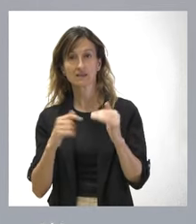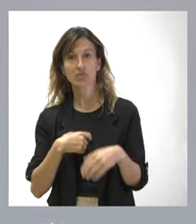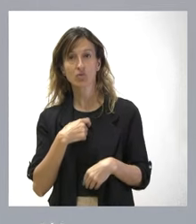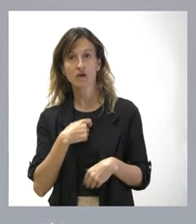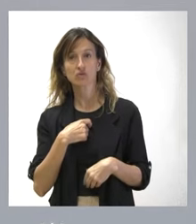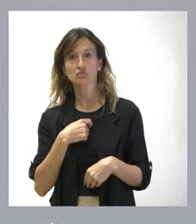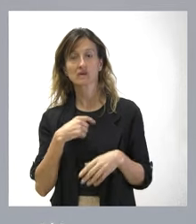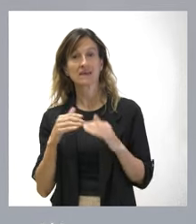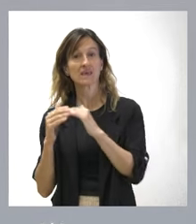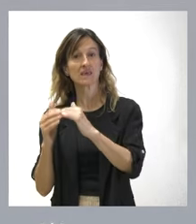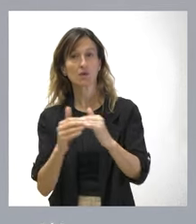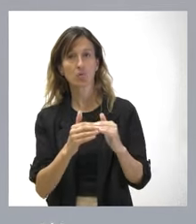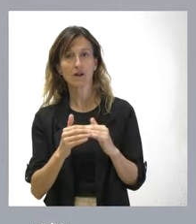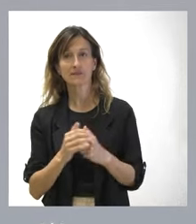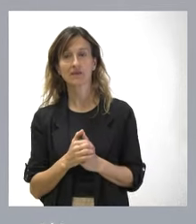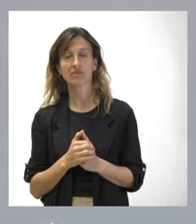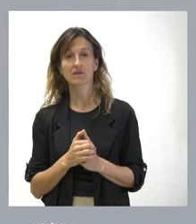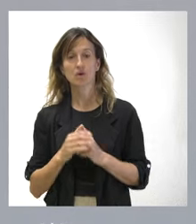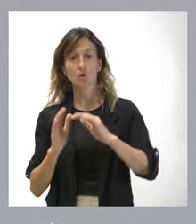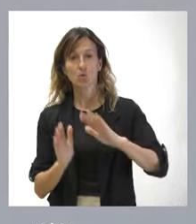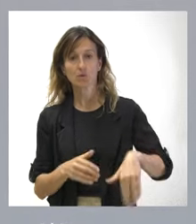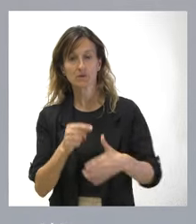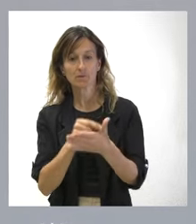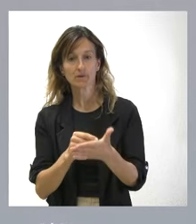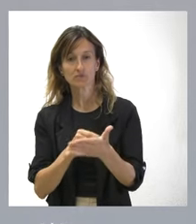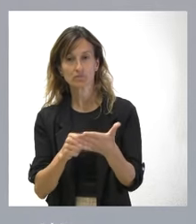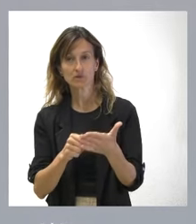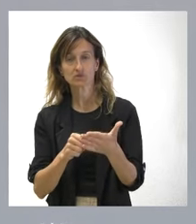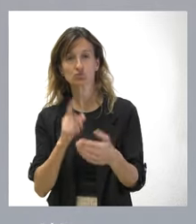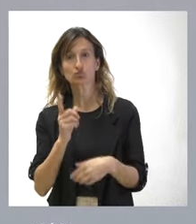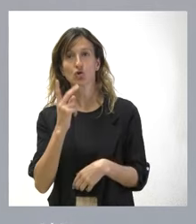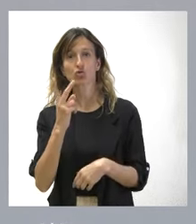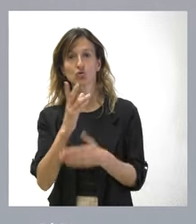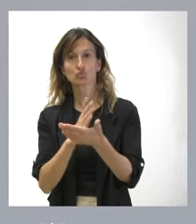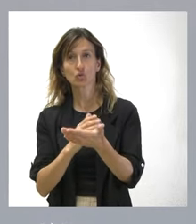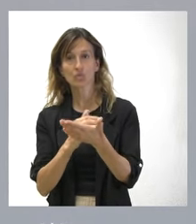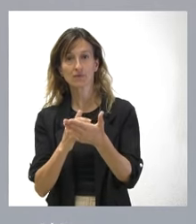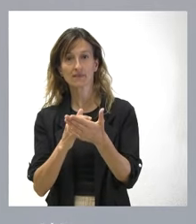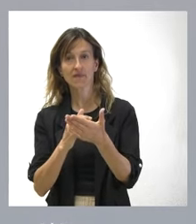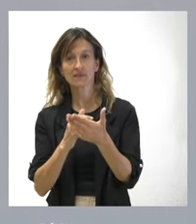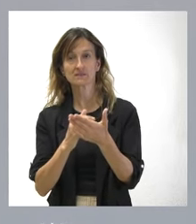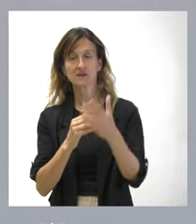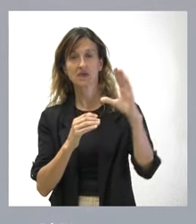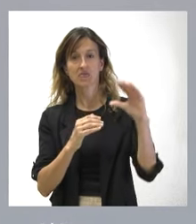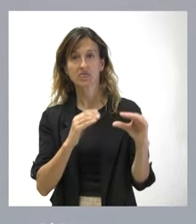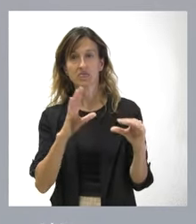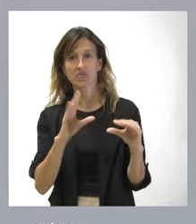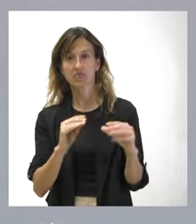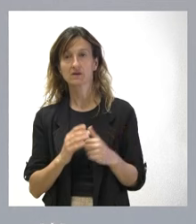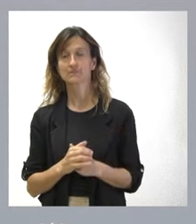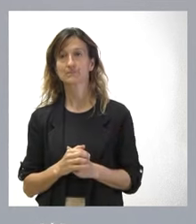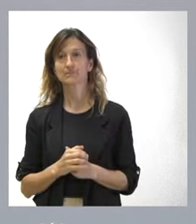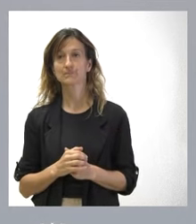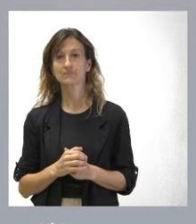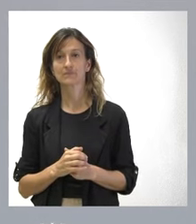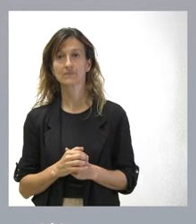en condiciones de equidad. No pasó en el último presupuesto, como recordarán ustedes, que solo dos comunidades autónomas vieron disminuir sus inversiones del Estado. El